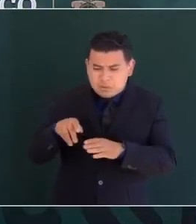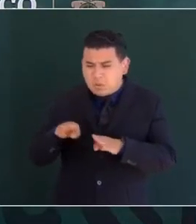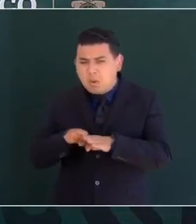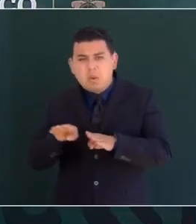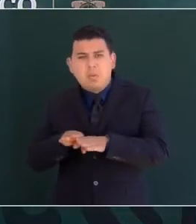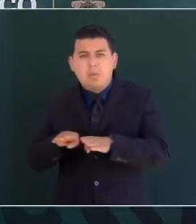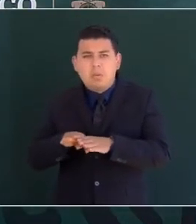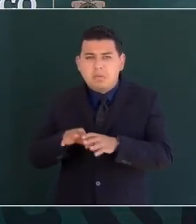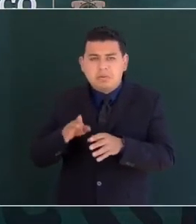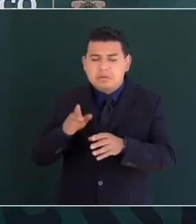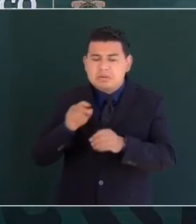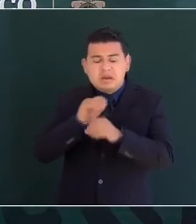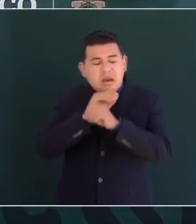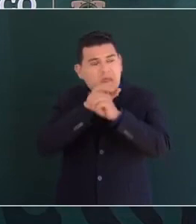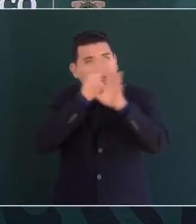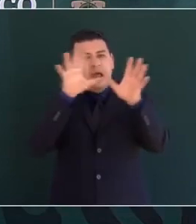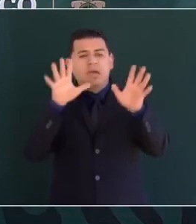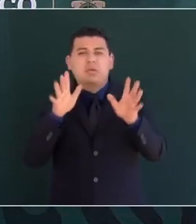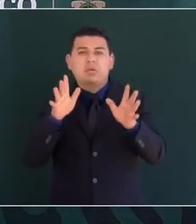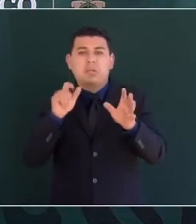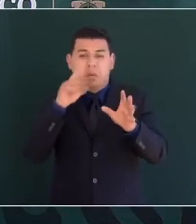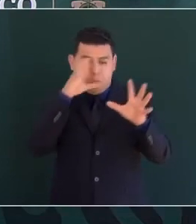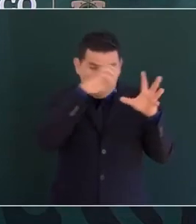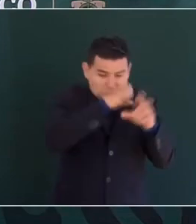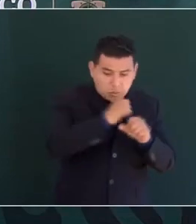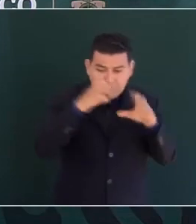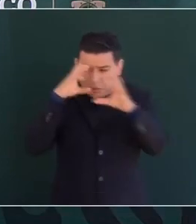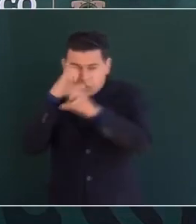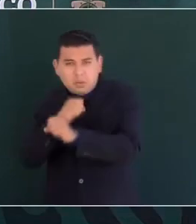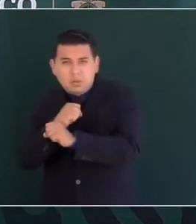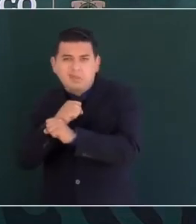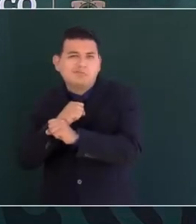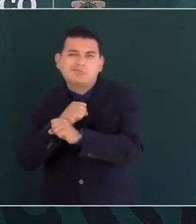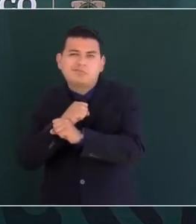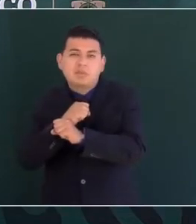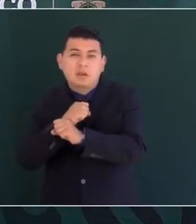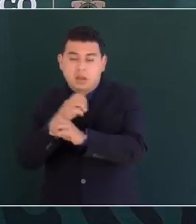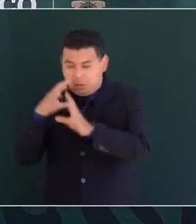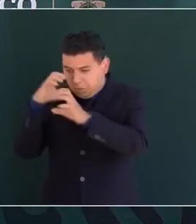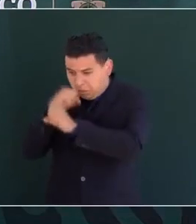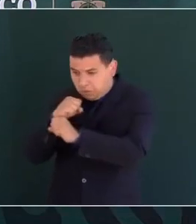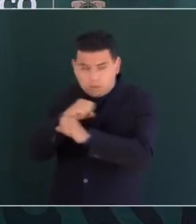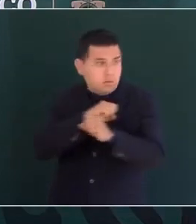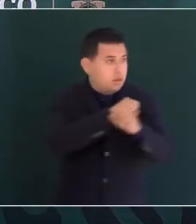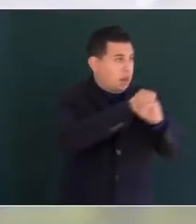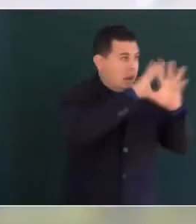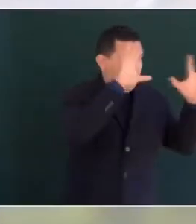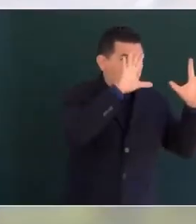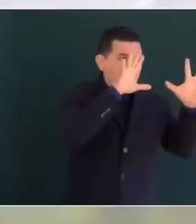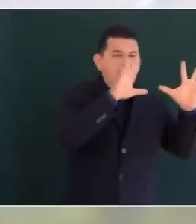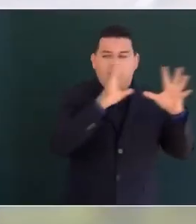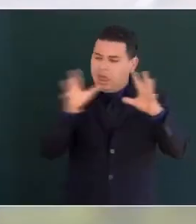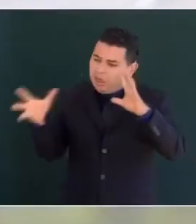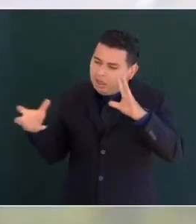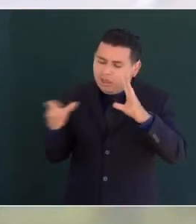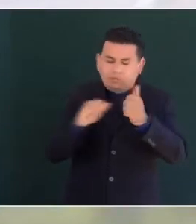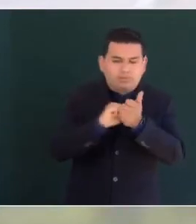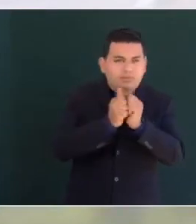de la oscuridad sólo la luz puede hacerlo